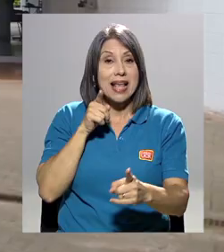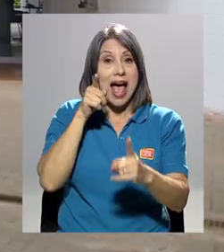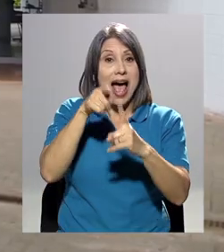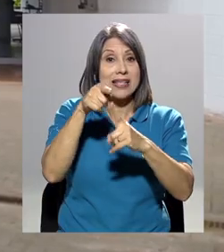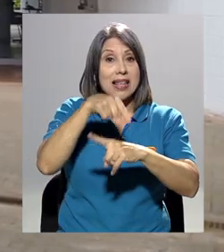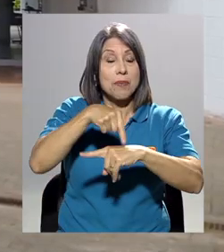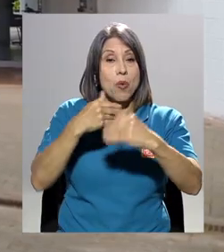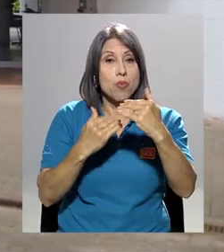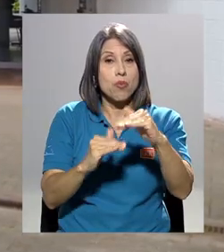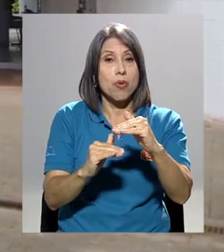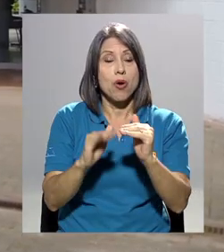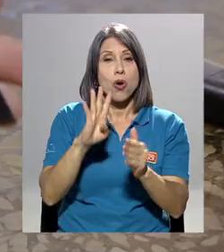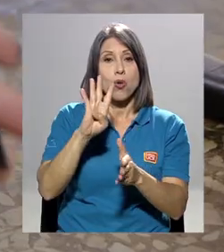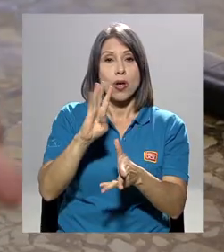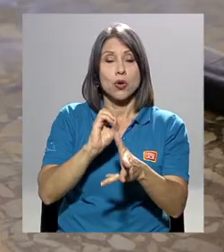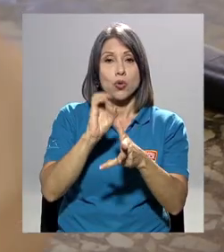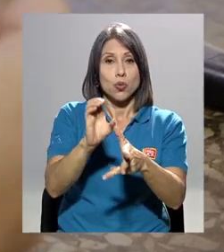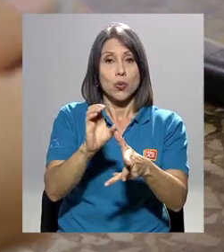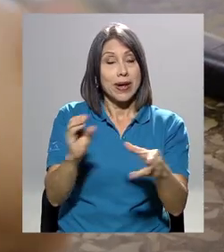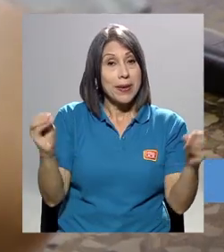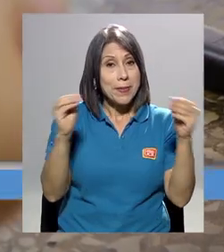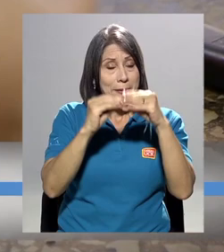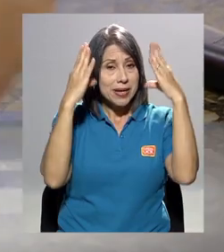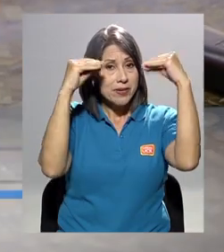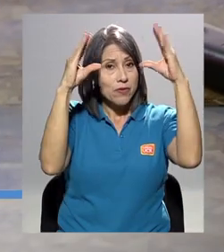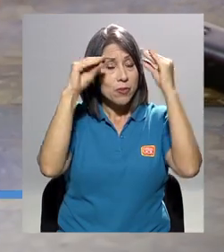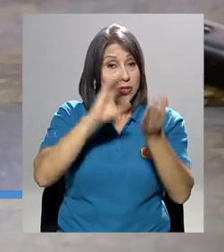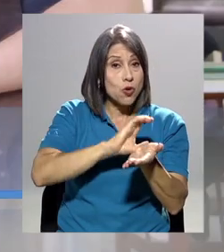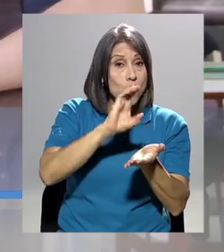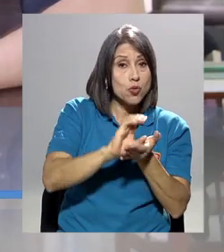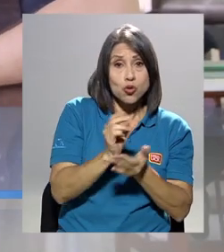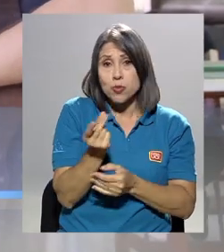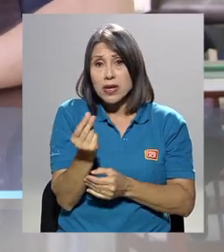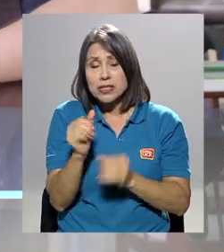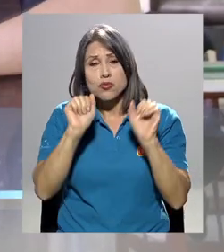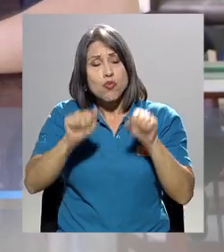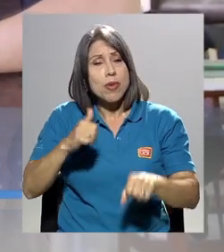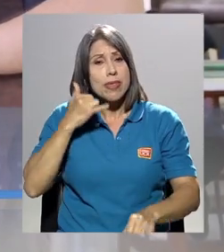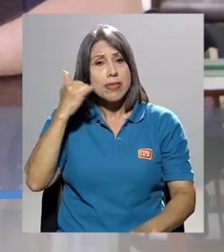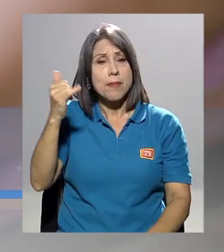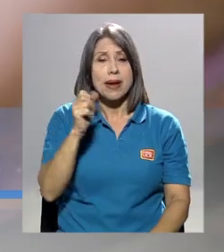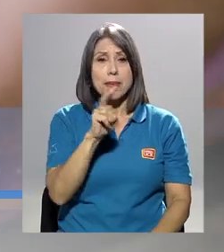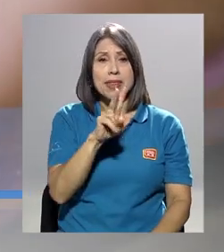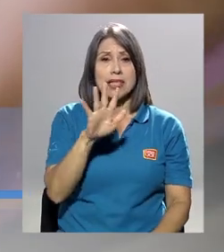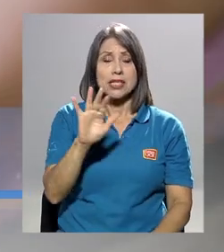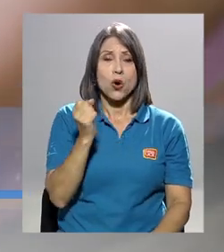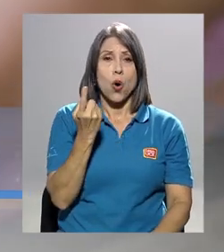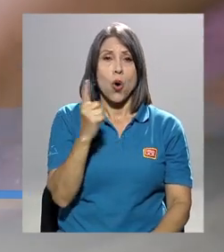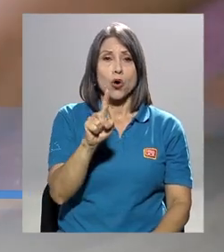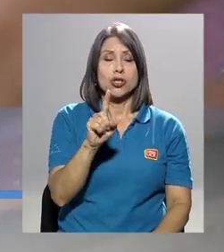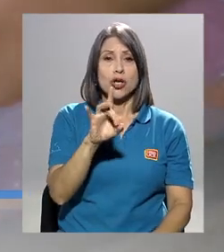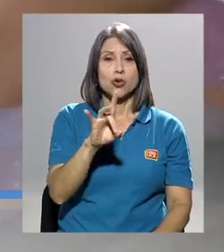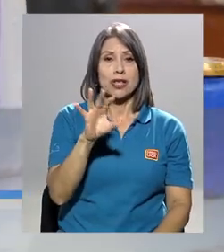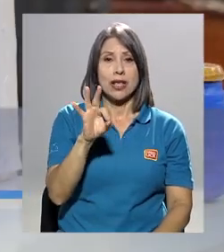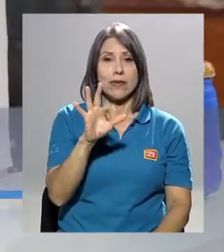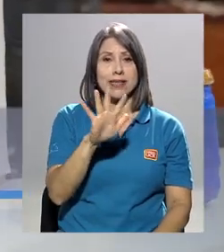octubre. Para más información sobre los cursos y precios, puede llamar al 2511-8953.